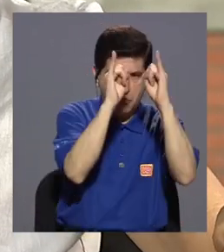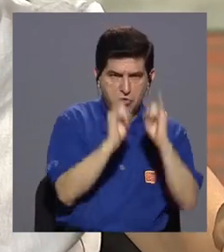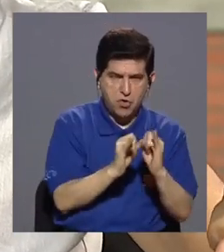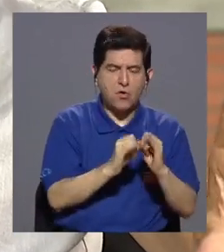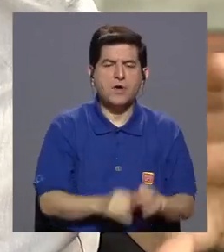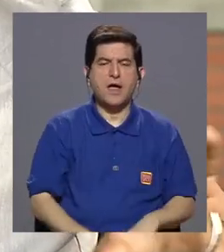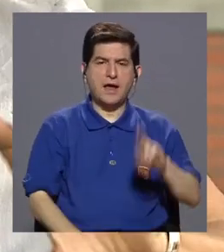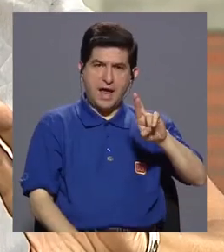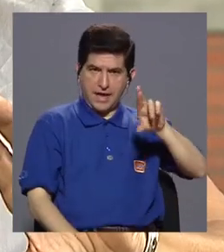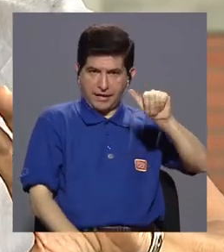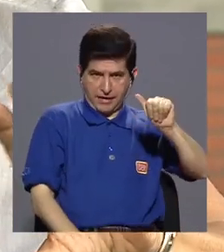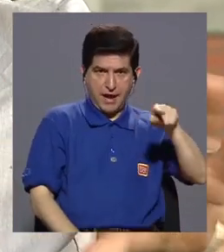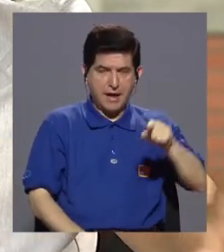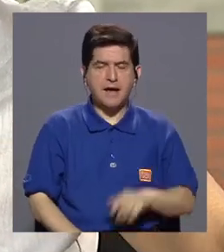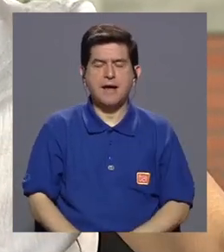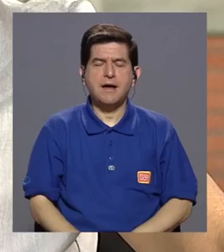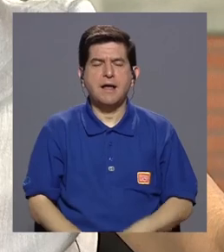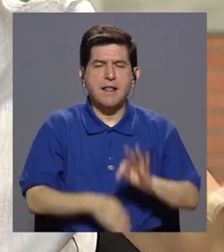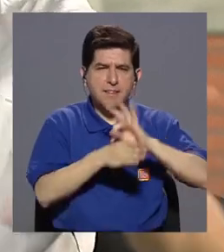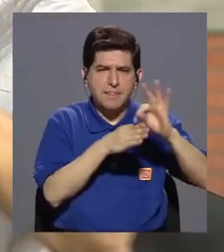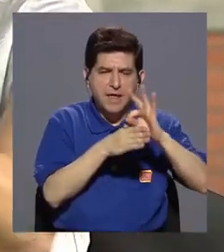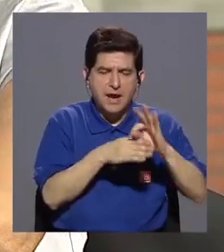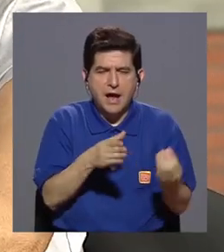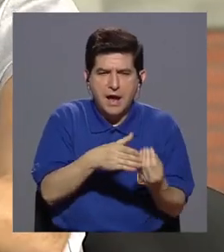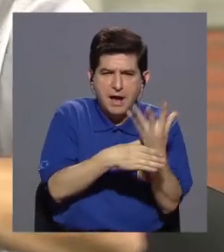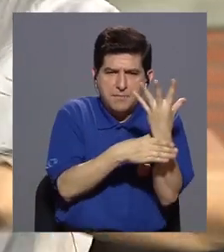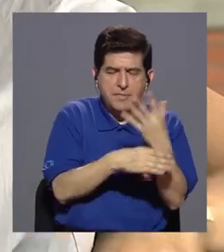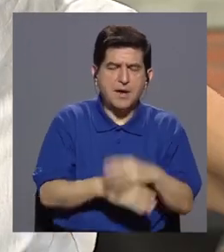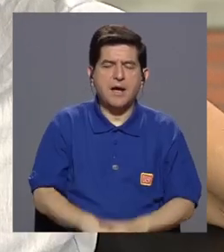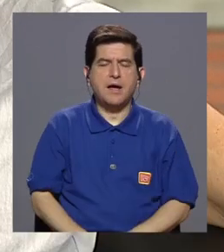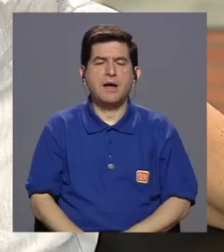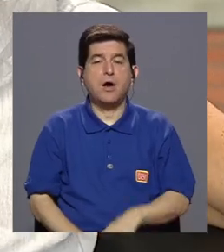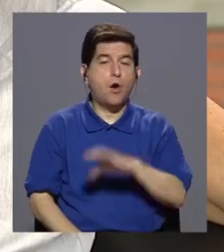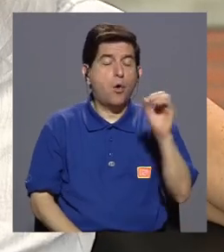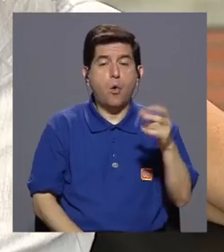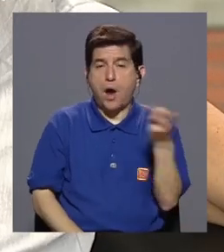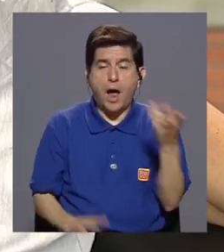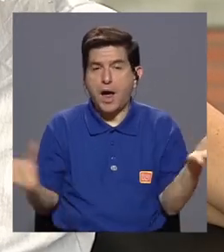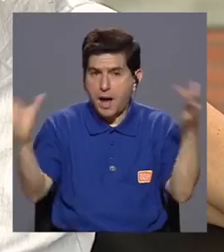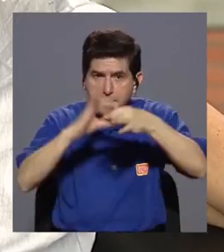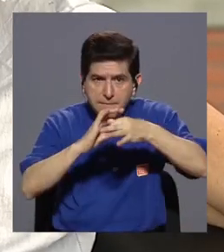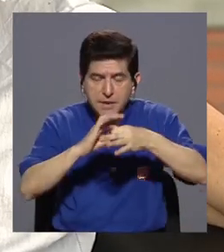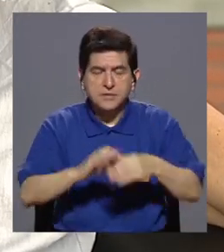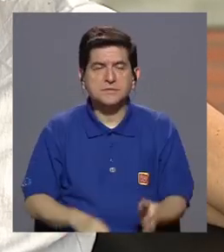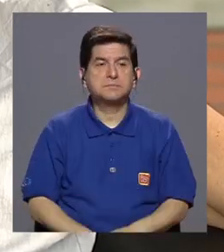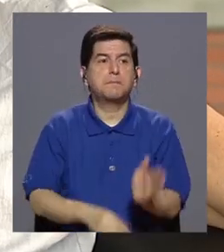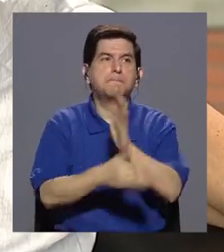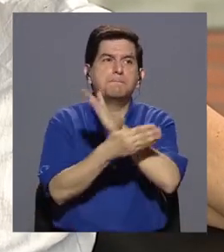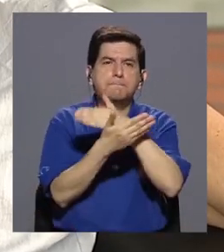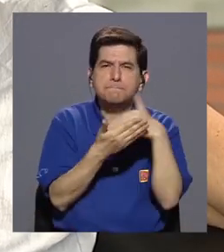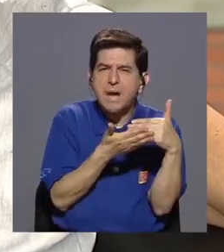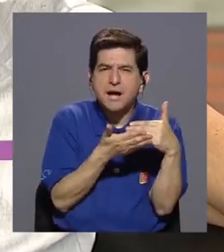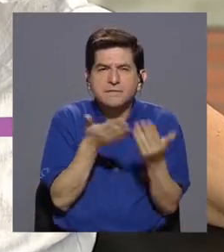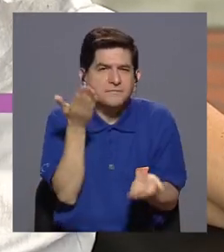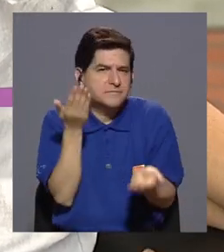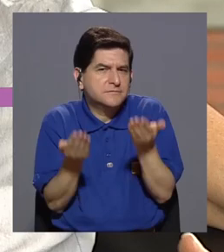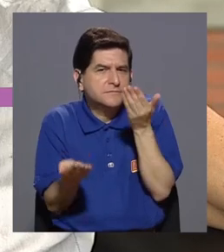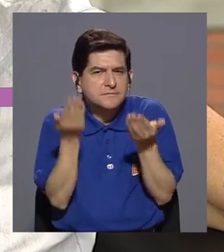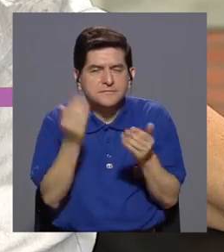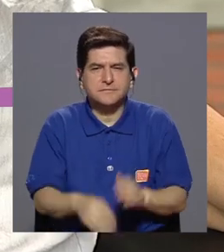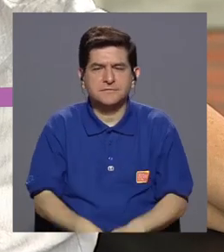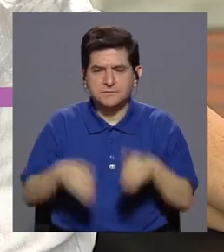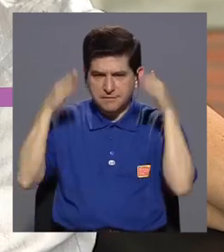Radical Aliveness, sesión individual en terapia floral o ambas juntas. Pero también hay una parte que es más